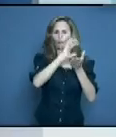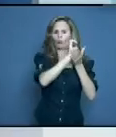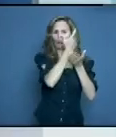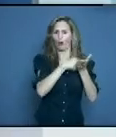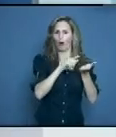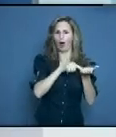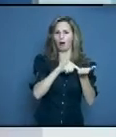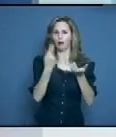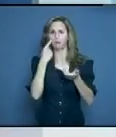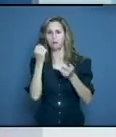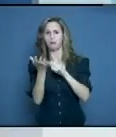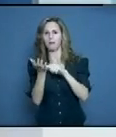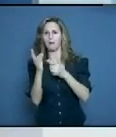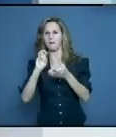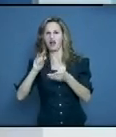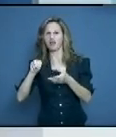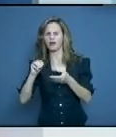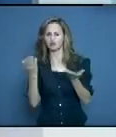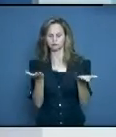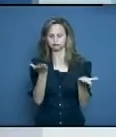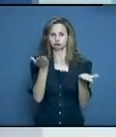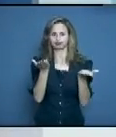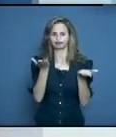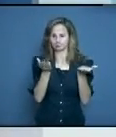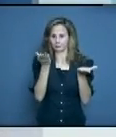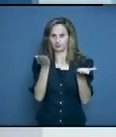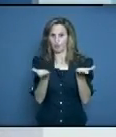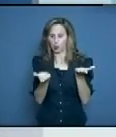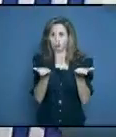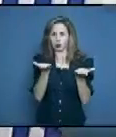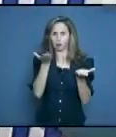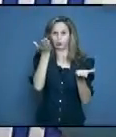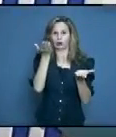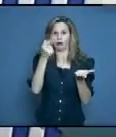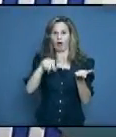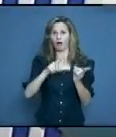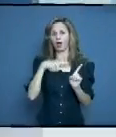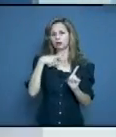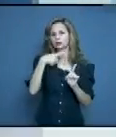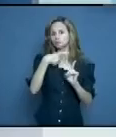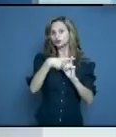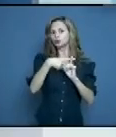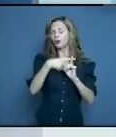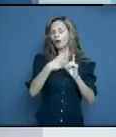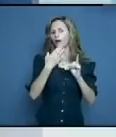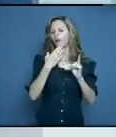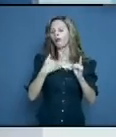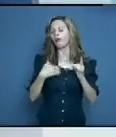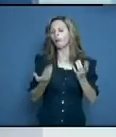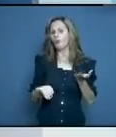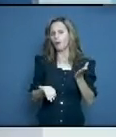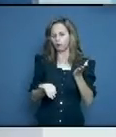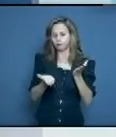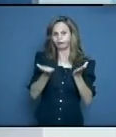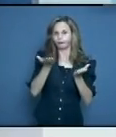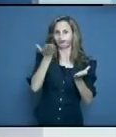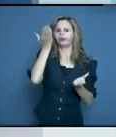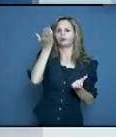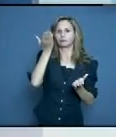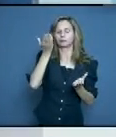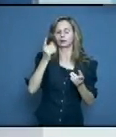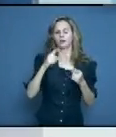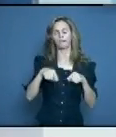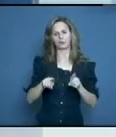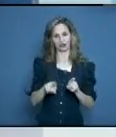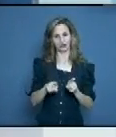al 78% de todos los casos de la provincia. ¿Y si le suma a Moa? Y si le suma a Moa, te sube un poquitico más. Pero no le saqué con Moa,